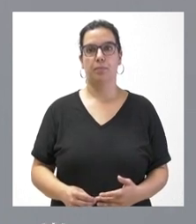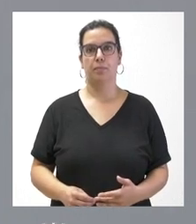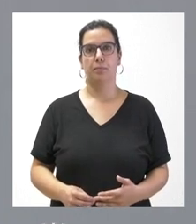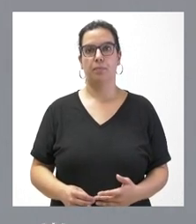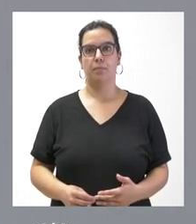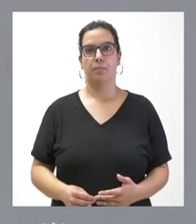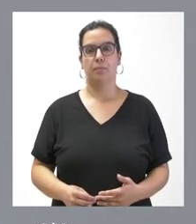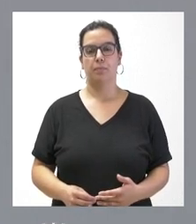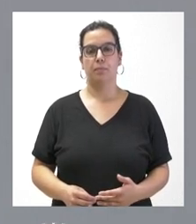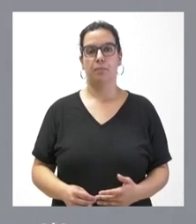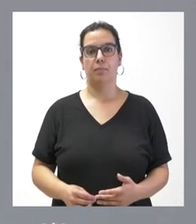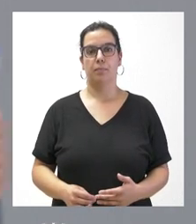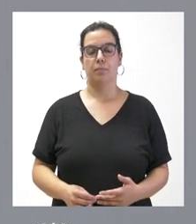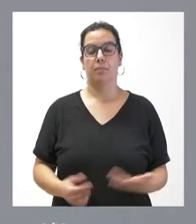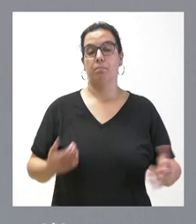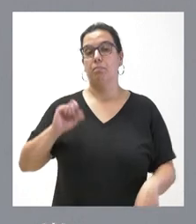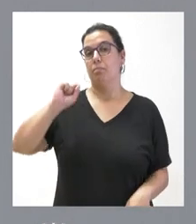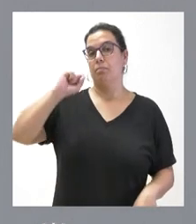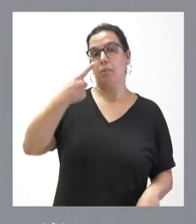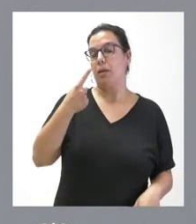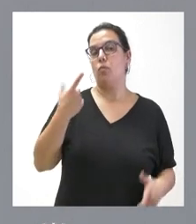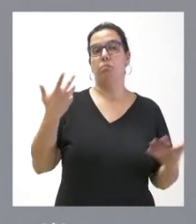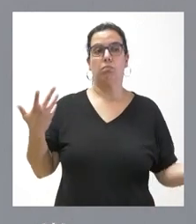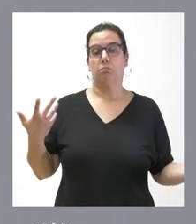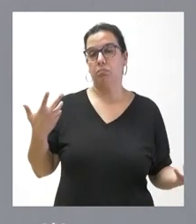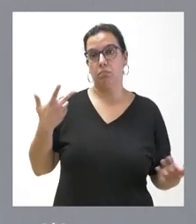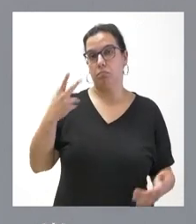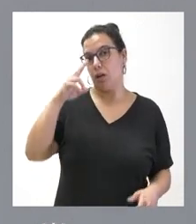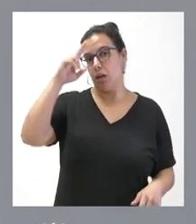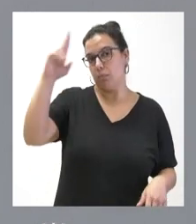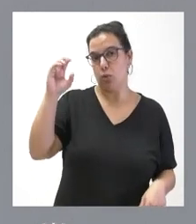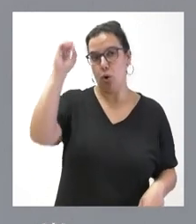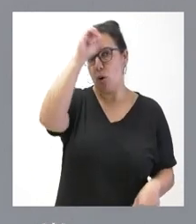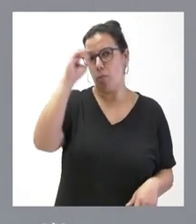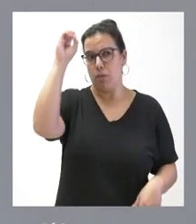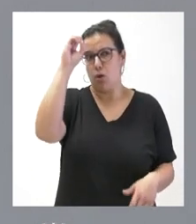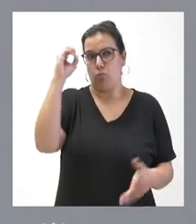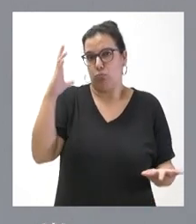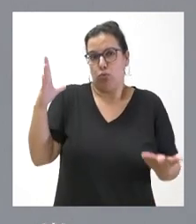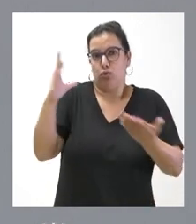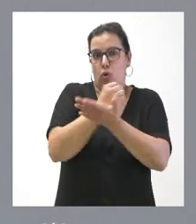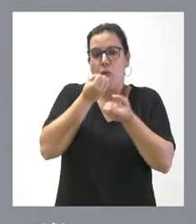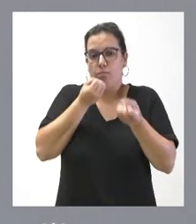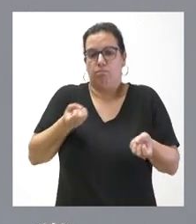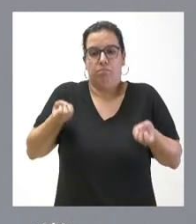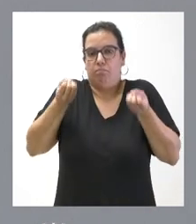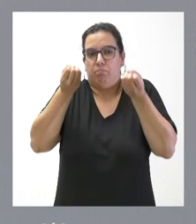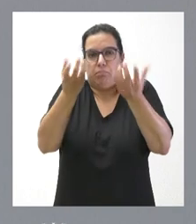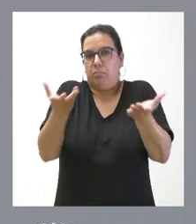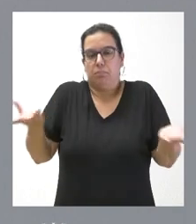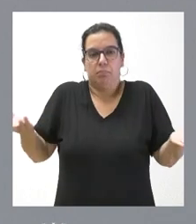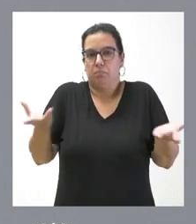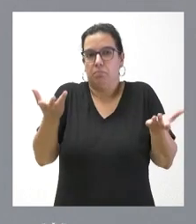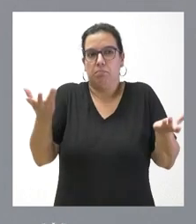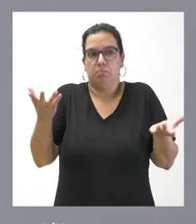Pues, en primer lugar, yo respeto cualquier posición que se pueda manifestar en torno a